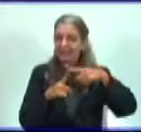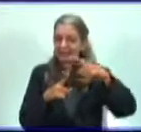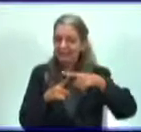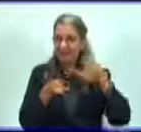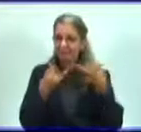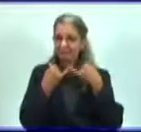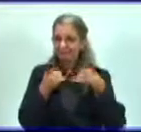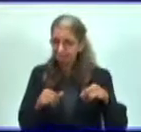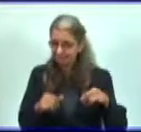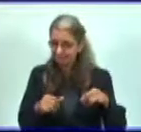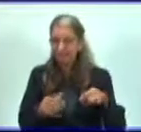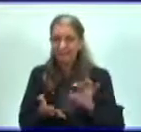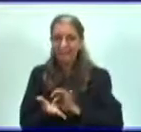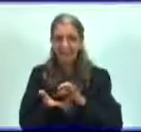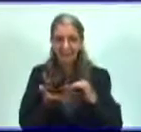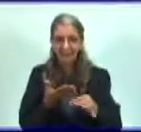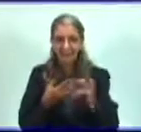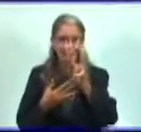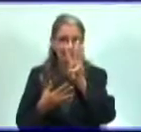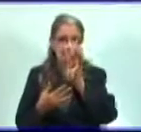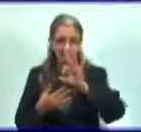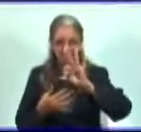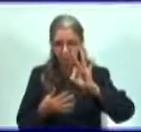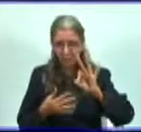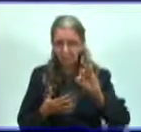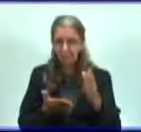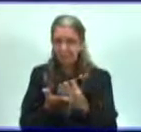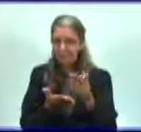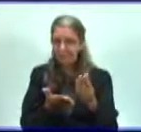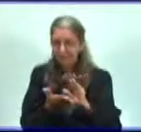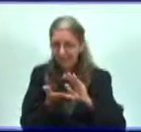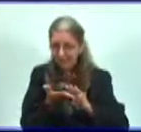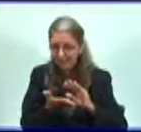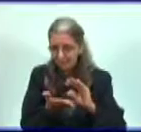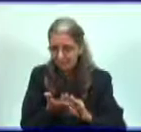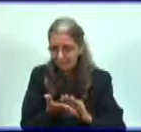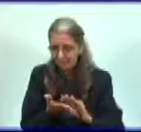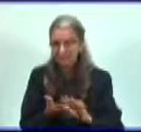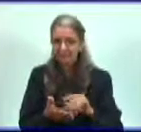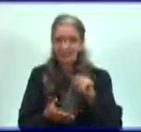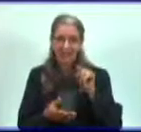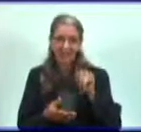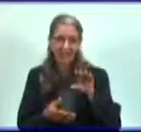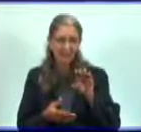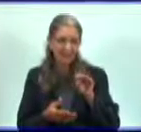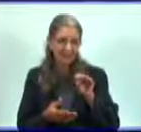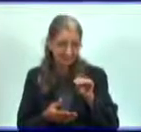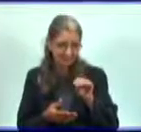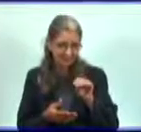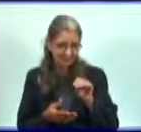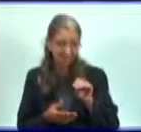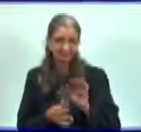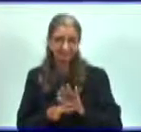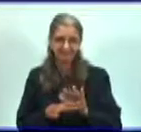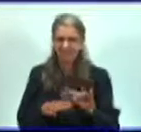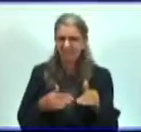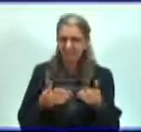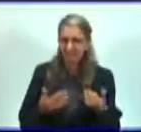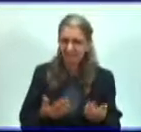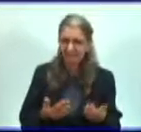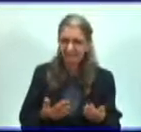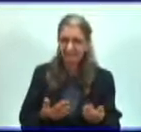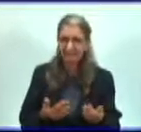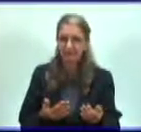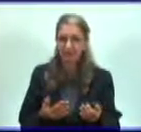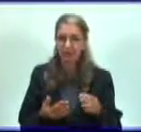la página 38 del libro de texto. En la página 38 del libro de texto hay